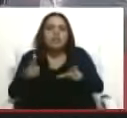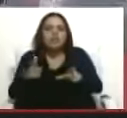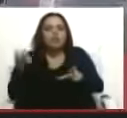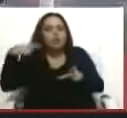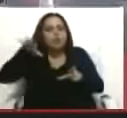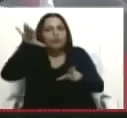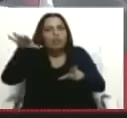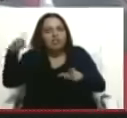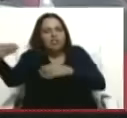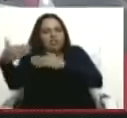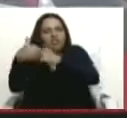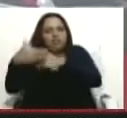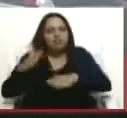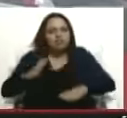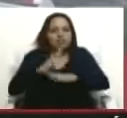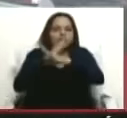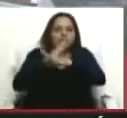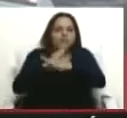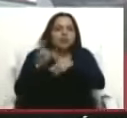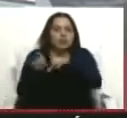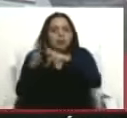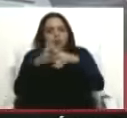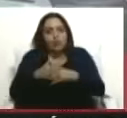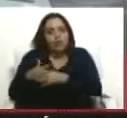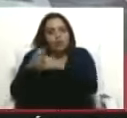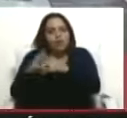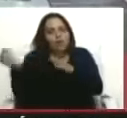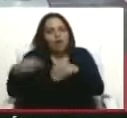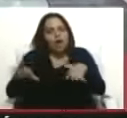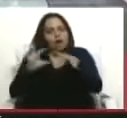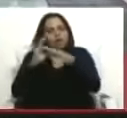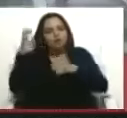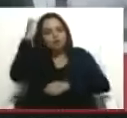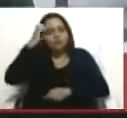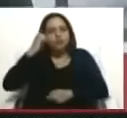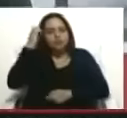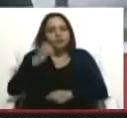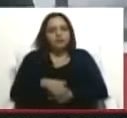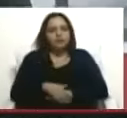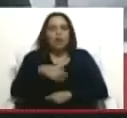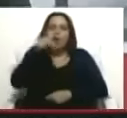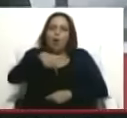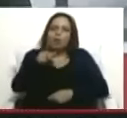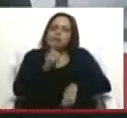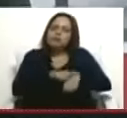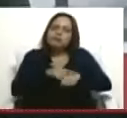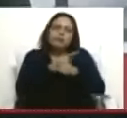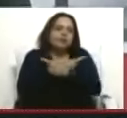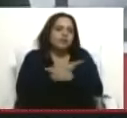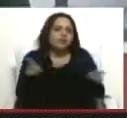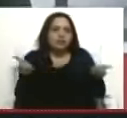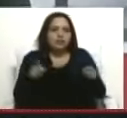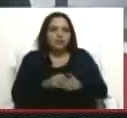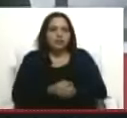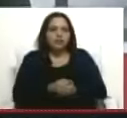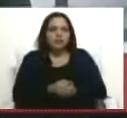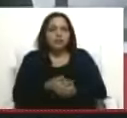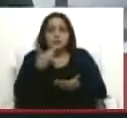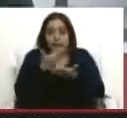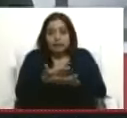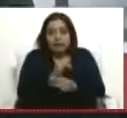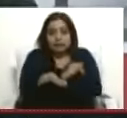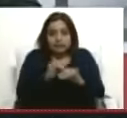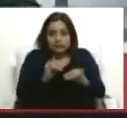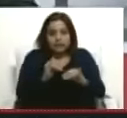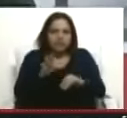superpotencia mundial como los Estados Unidos y la Unión Europea. Yo creo que hoy estamos en una época diferente, si me permite, para terminar,